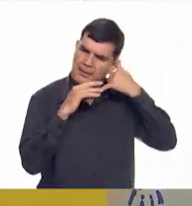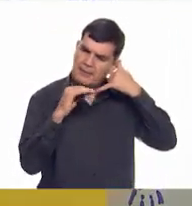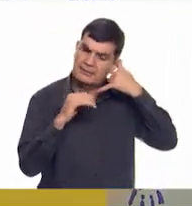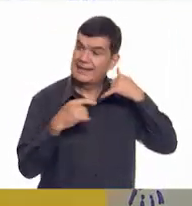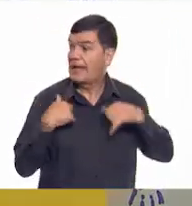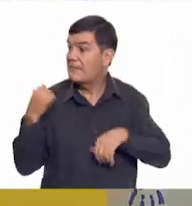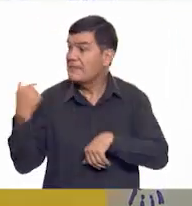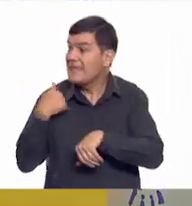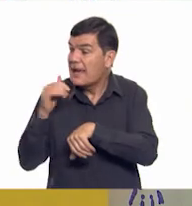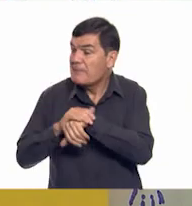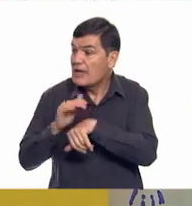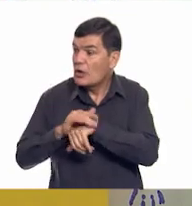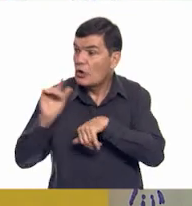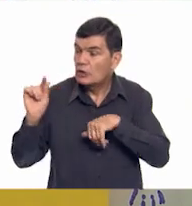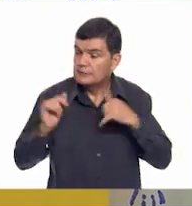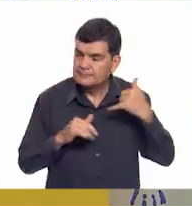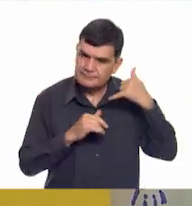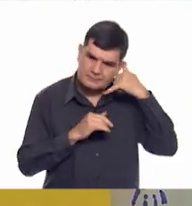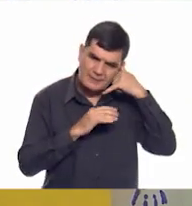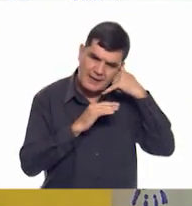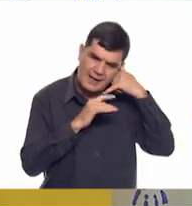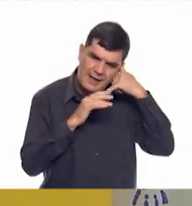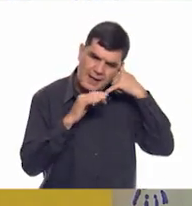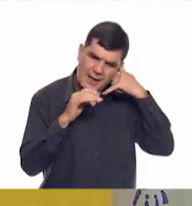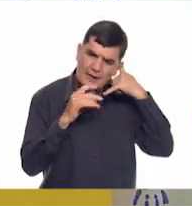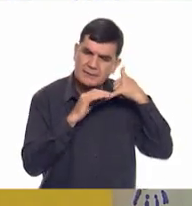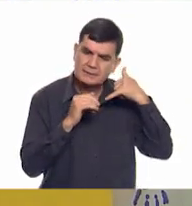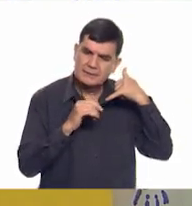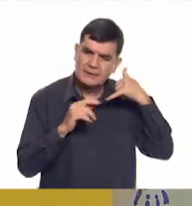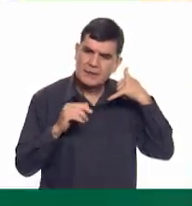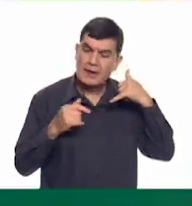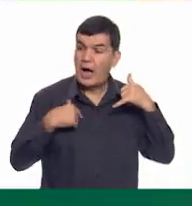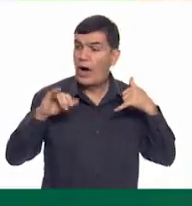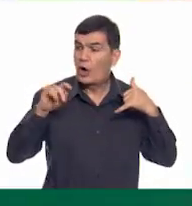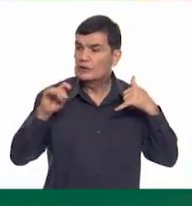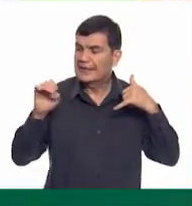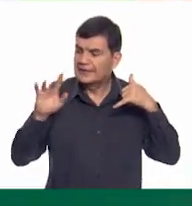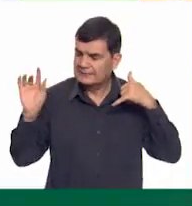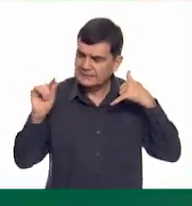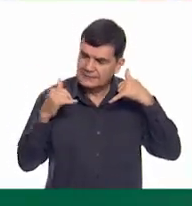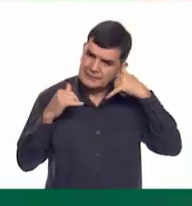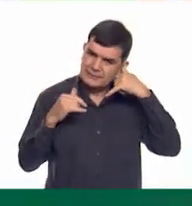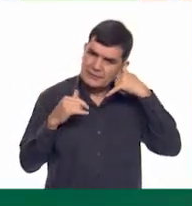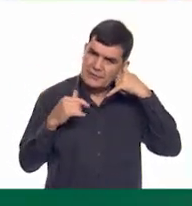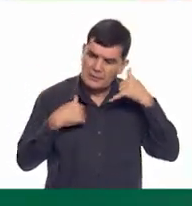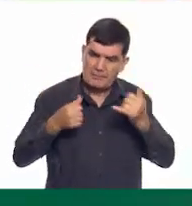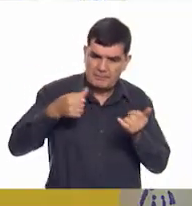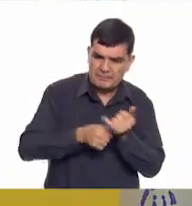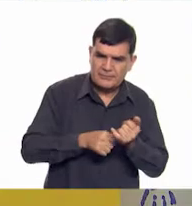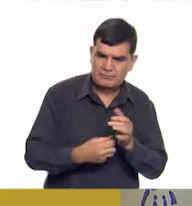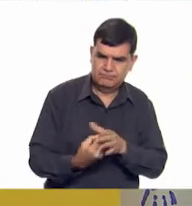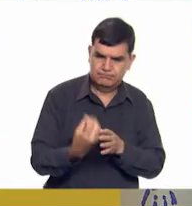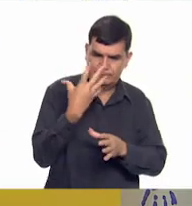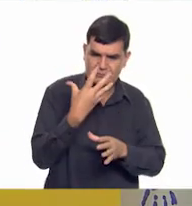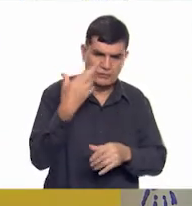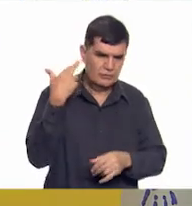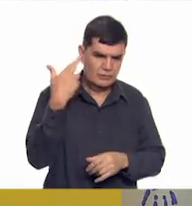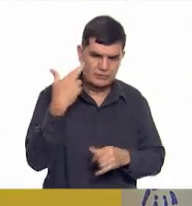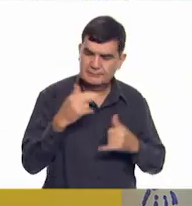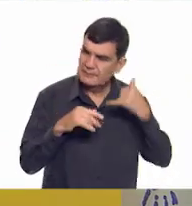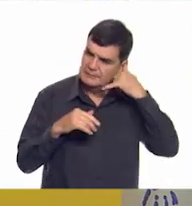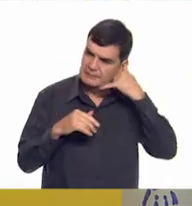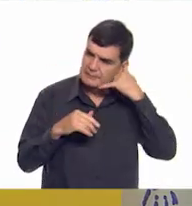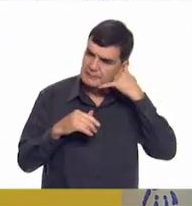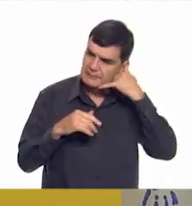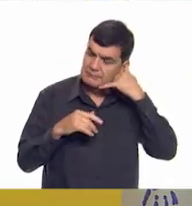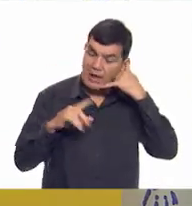Es nuestro amigo. Ah, ¿quién? ¡Fefe Bond! ¡Ah, hola, Fefe! Lo voy a poner en altavoz. Ah, no.